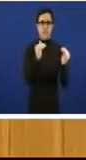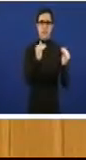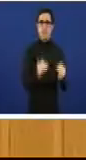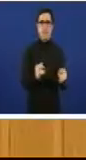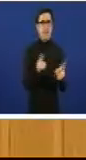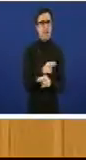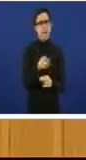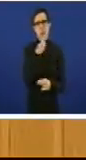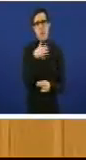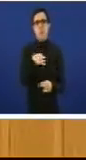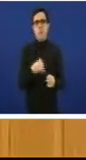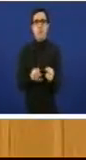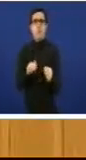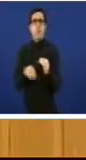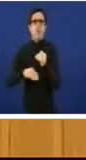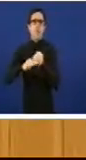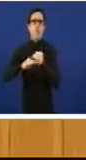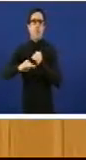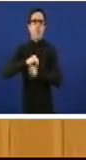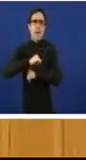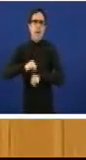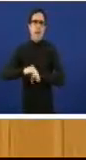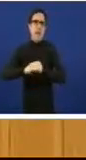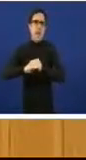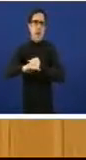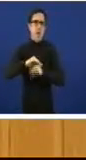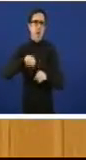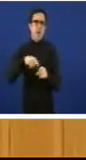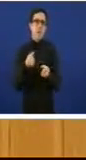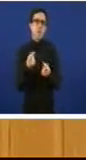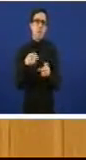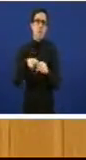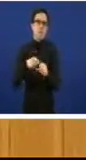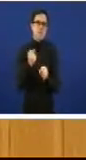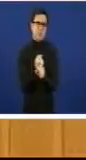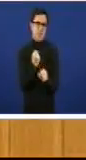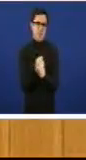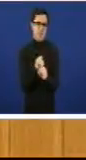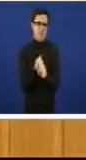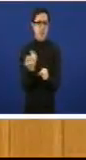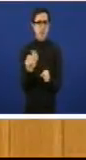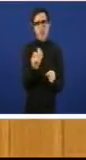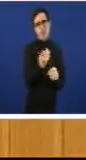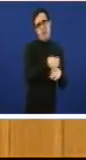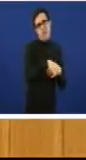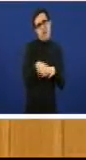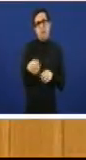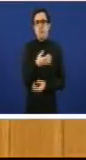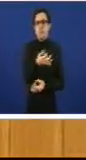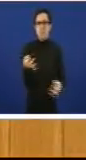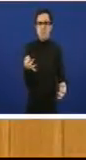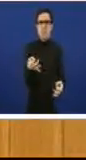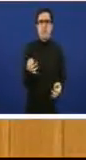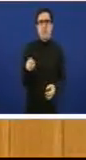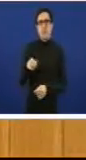o cando menos de postos de traballo o que sí é necesario é que asa un reparto. E aí o goberno galego ten un papel fundamental